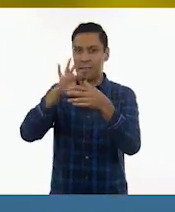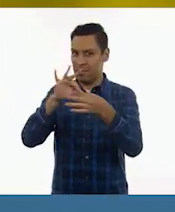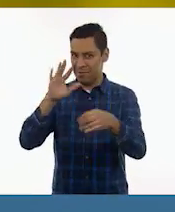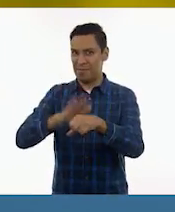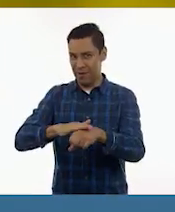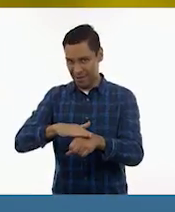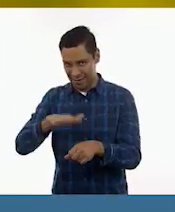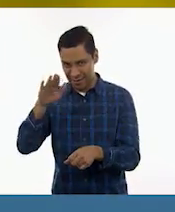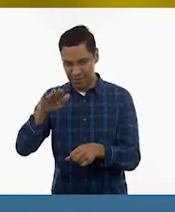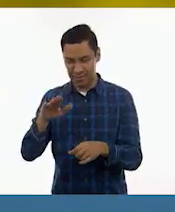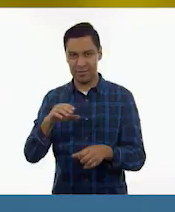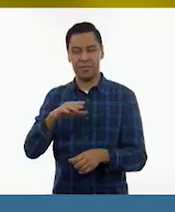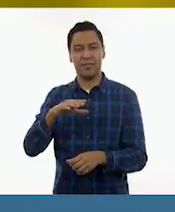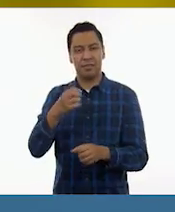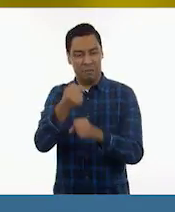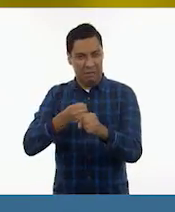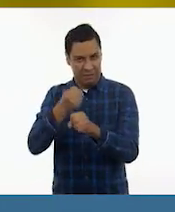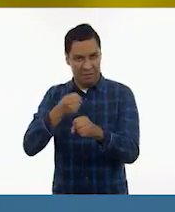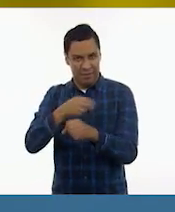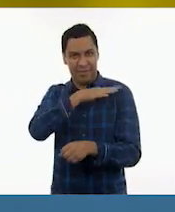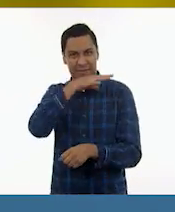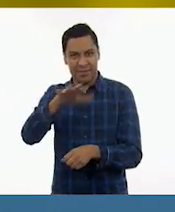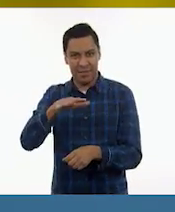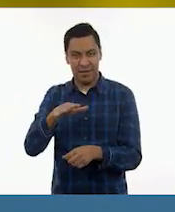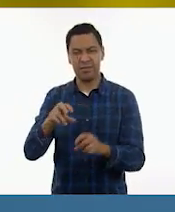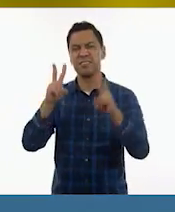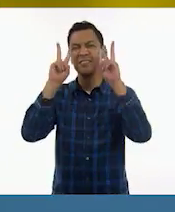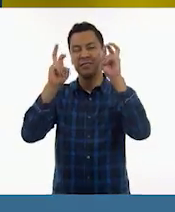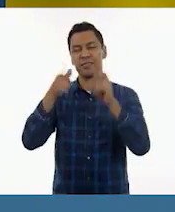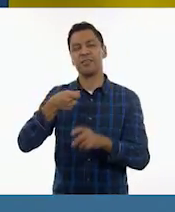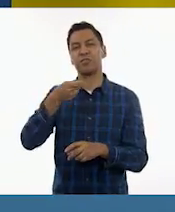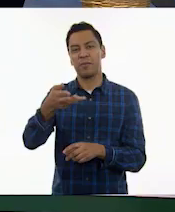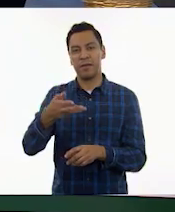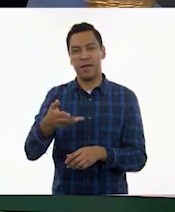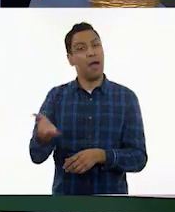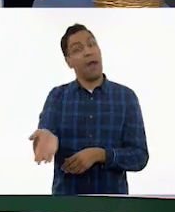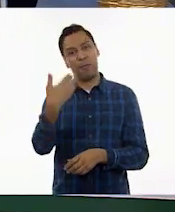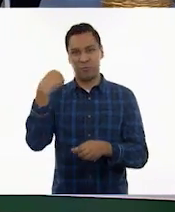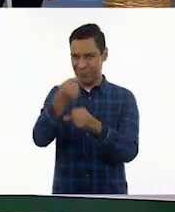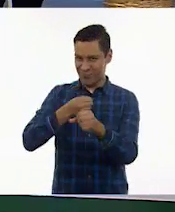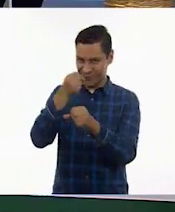es el ensayo general. Se llama A ensayar. Vamos a ensayar.